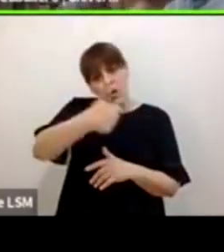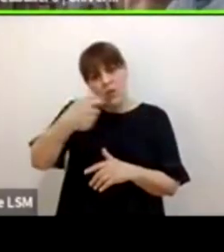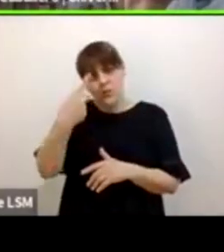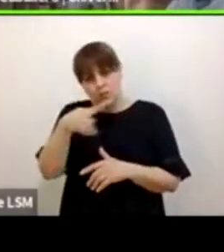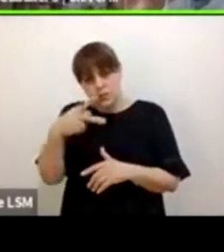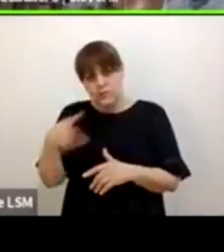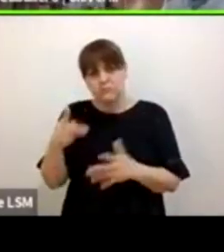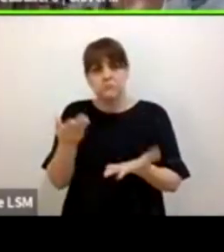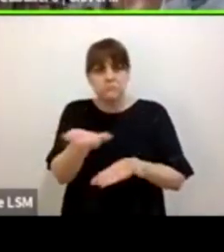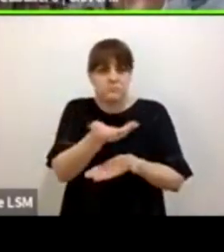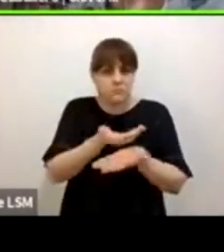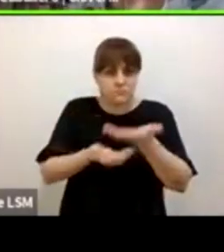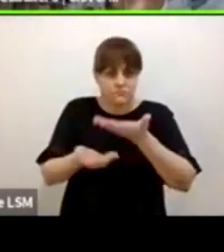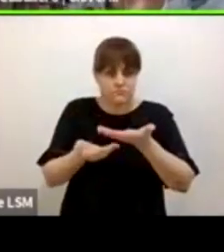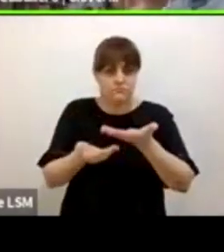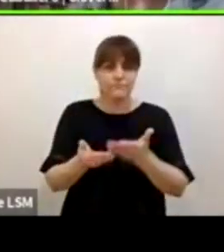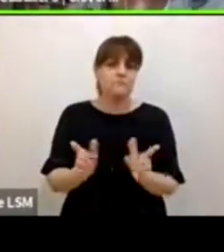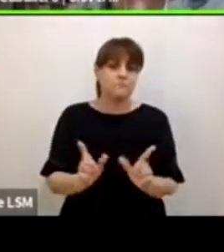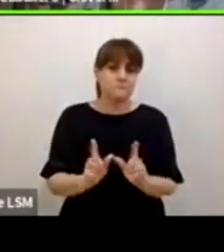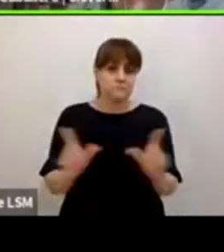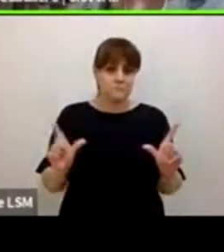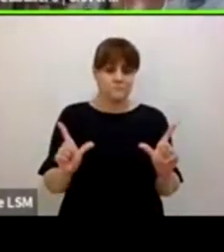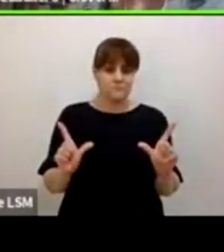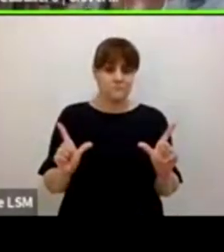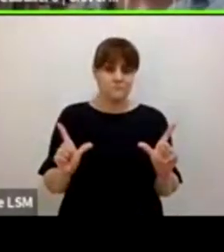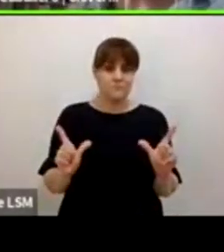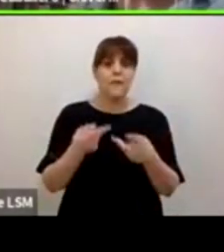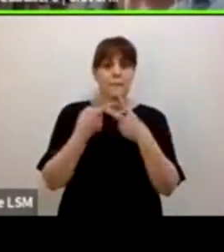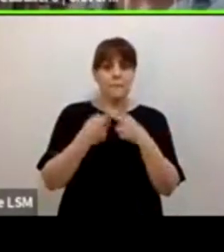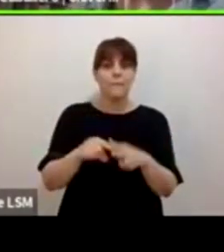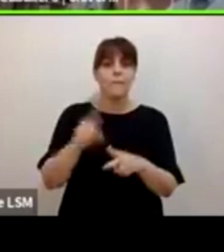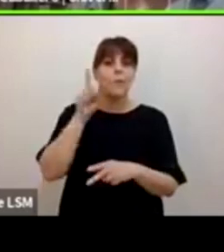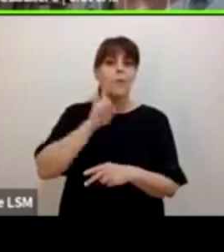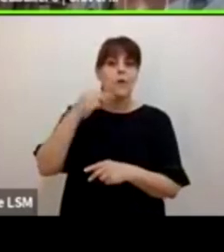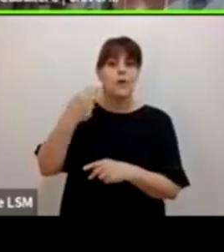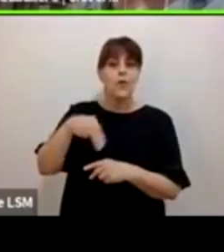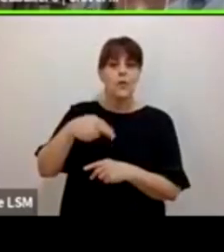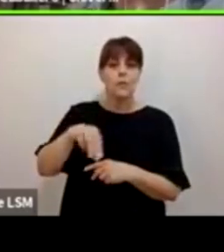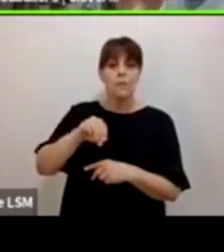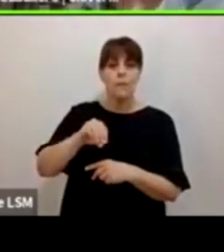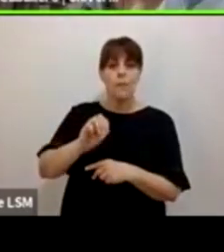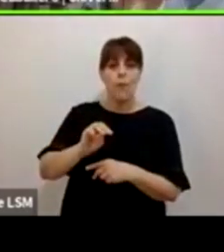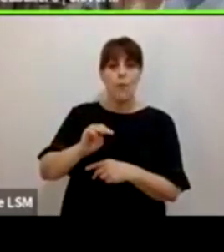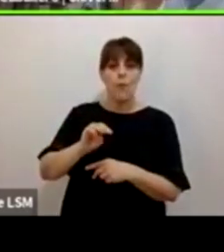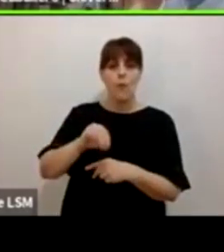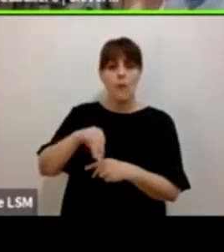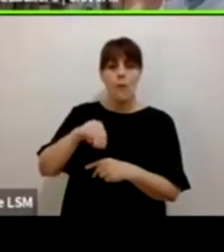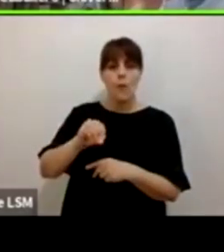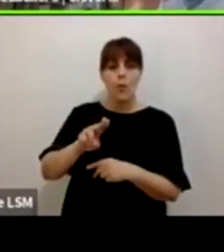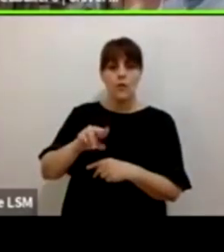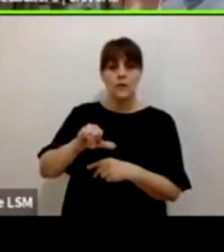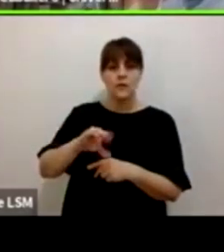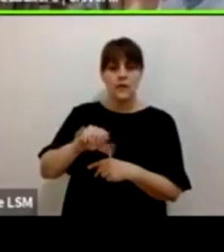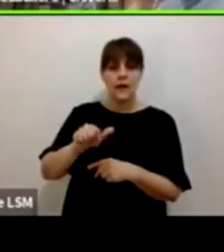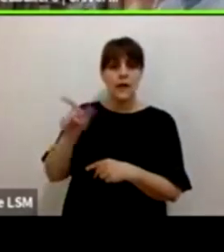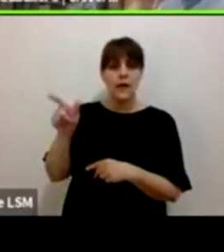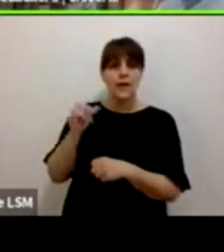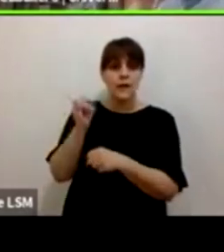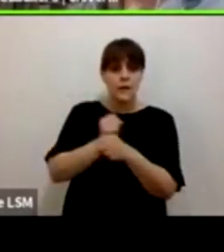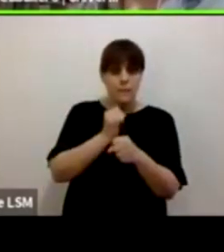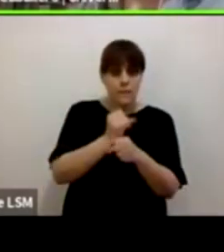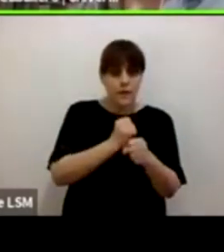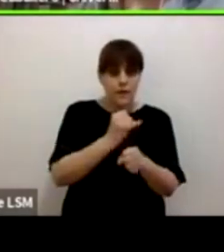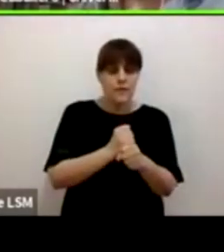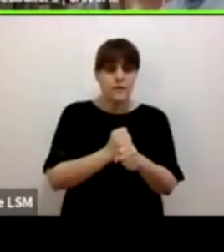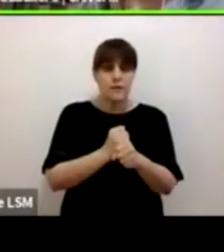sin más, vamos a empezar con Mónica Orozco. Bienvenida, Mónica. Ella es investigadora del Centro de